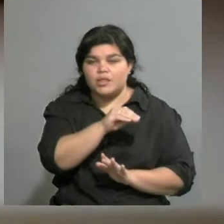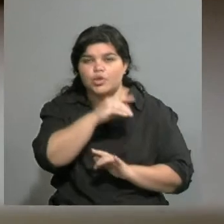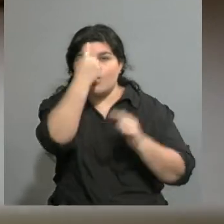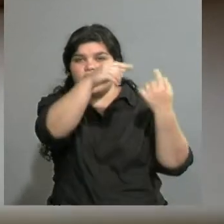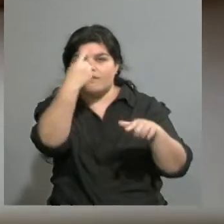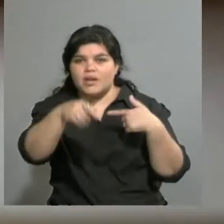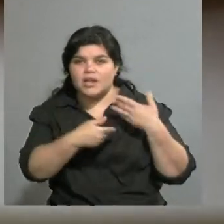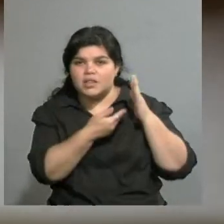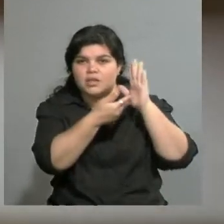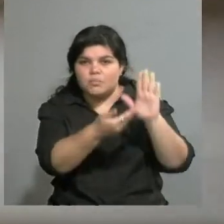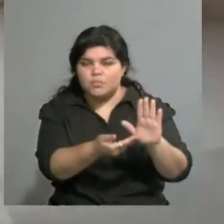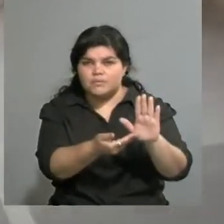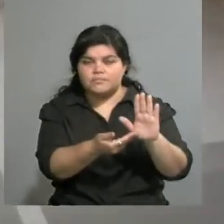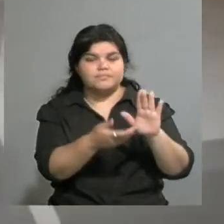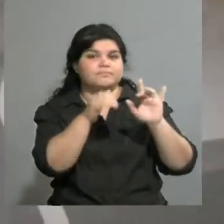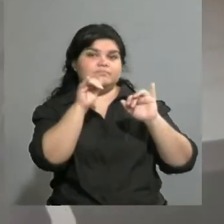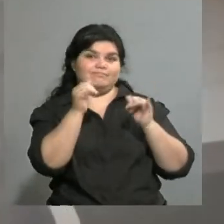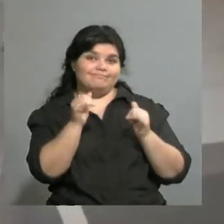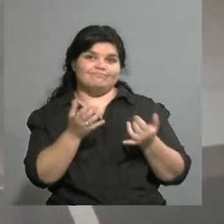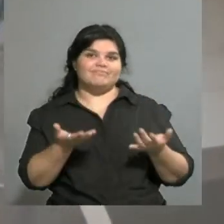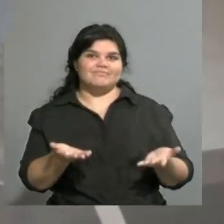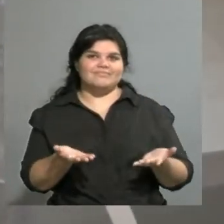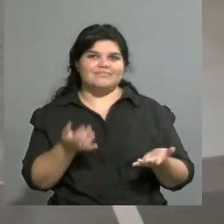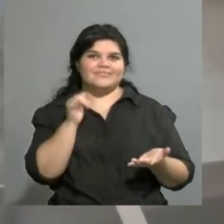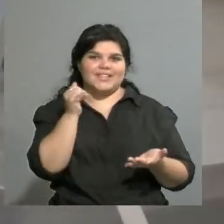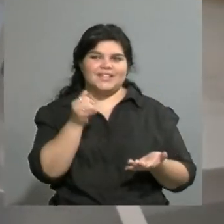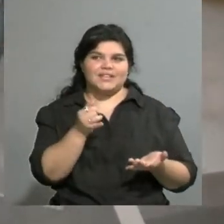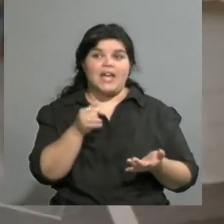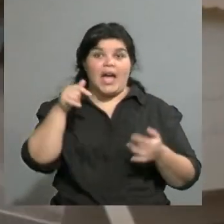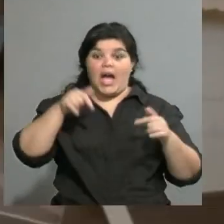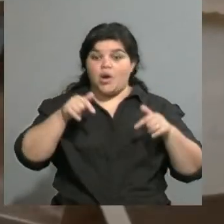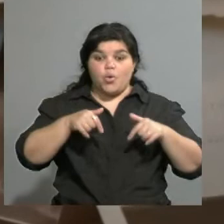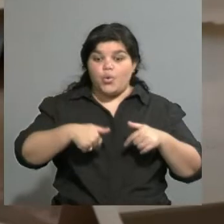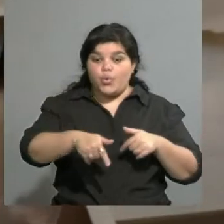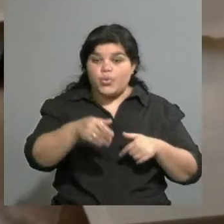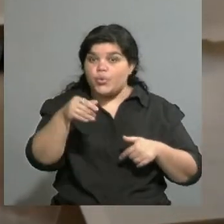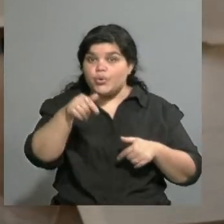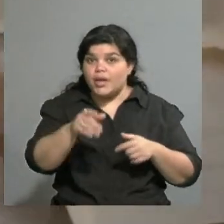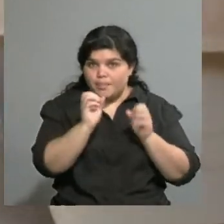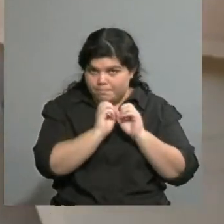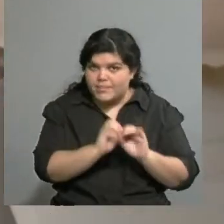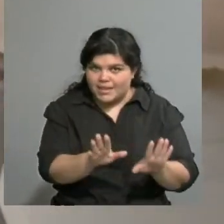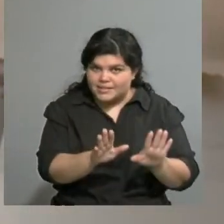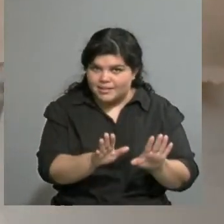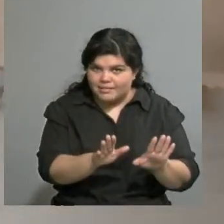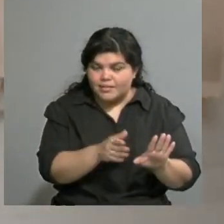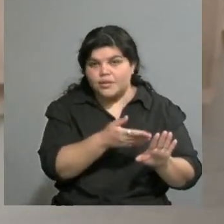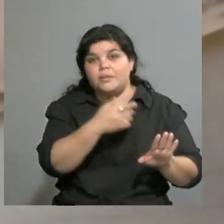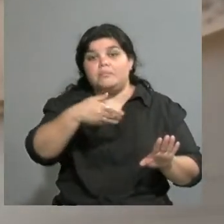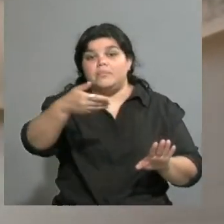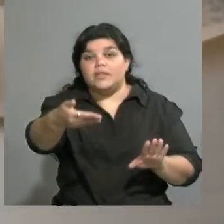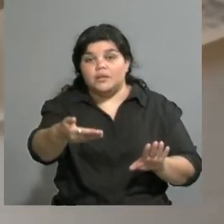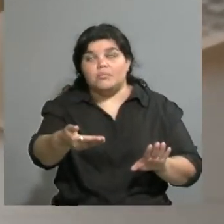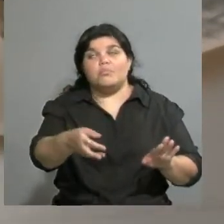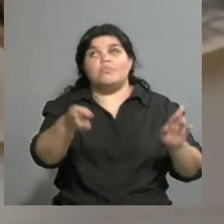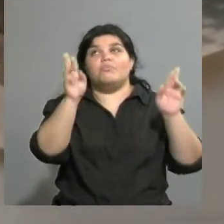Sí, la verdad que el espectáculo nace, nace este fin de semana, y después, bueno, ahí ojalá que